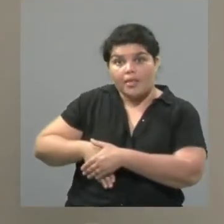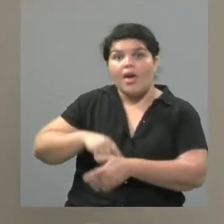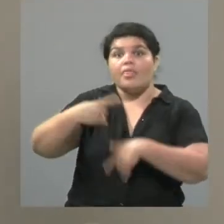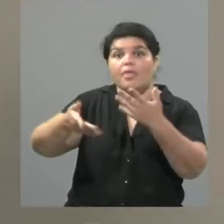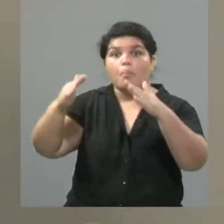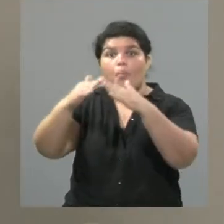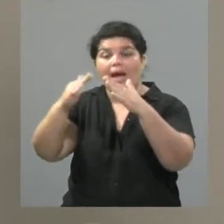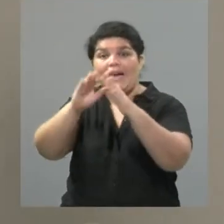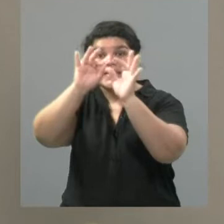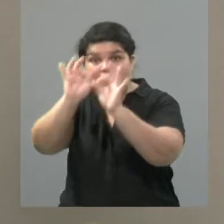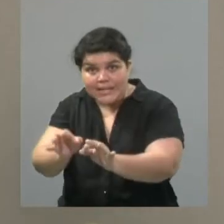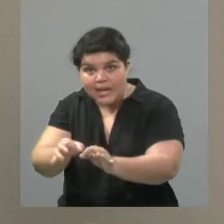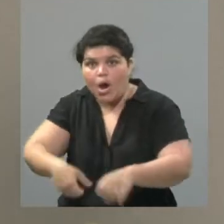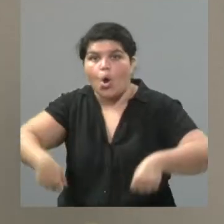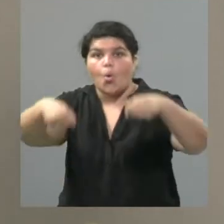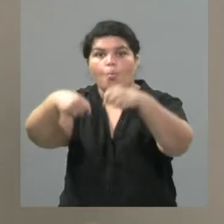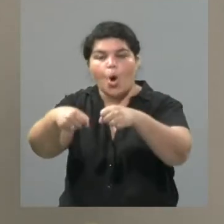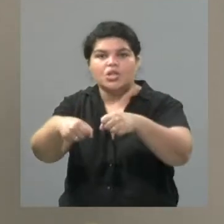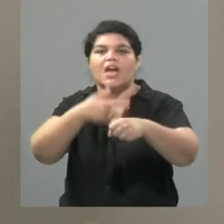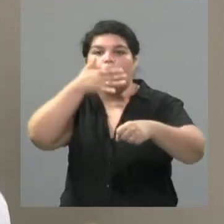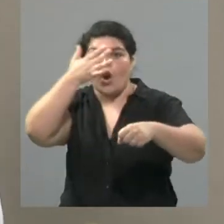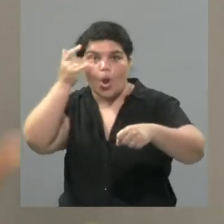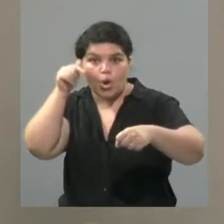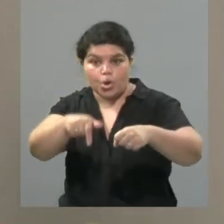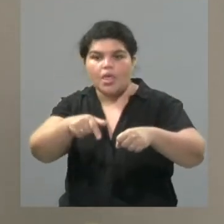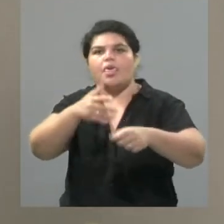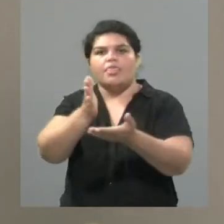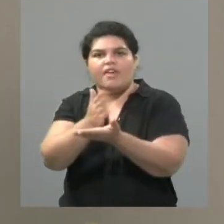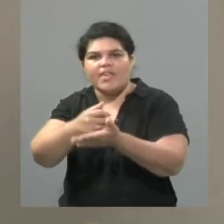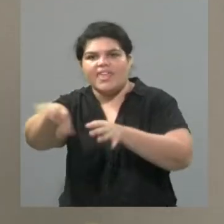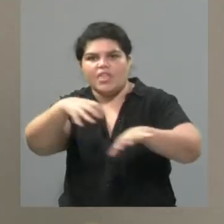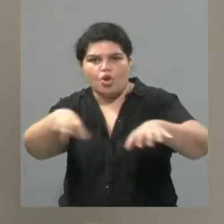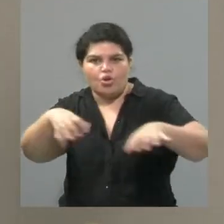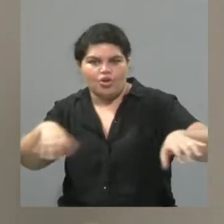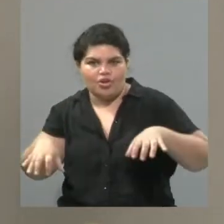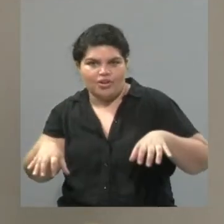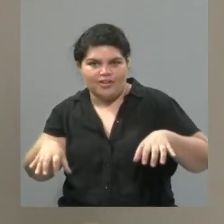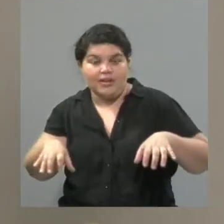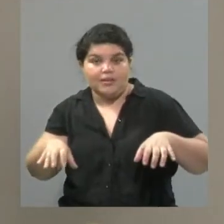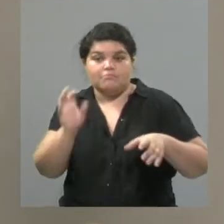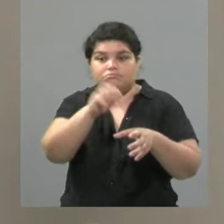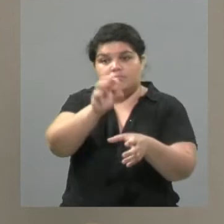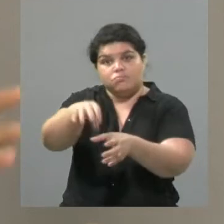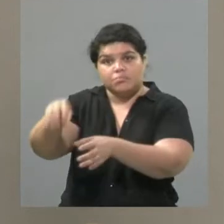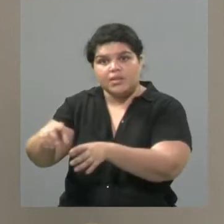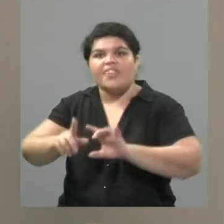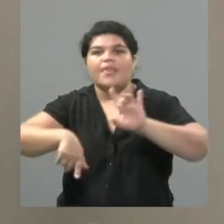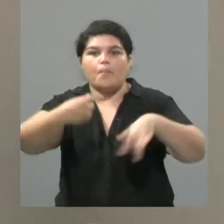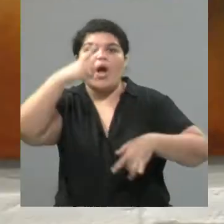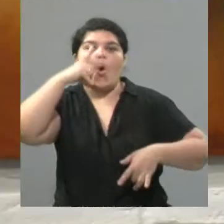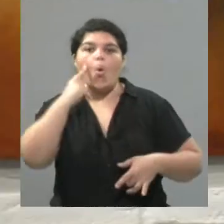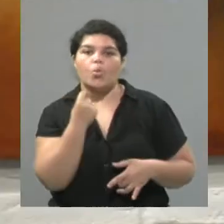en la bolsa que corresponde, en el color de bolsa que corresponde, sacarla el día que corresponde. Entonces, fue una apertura de